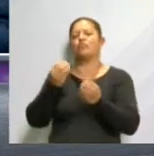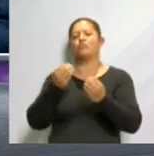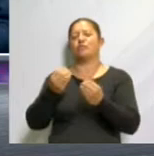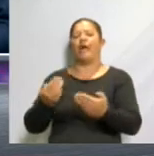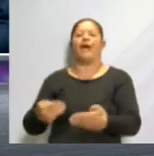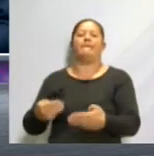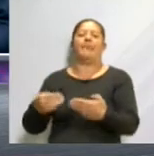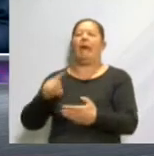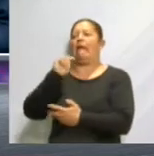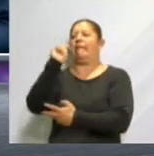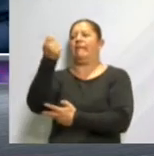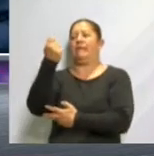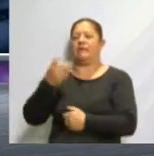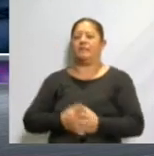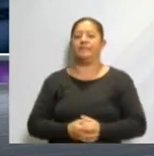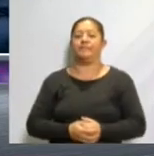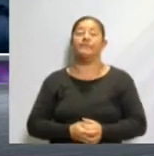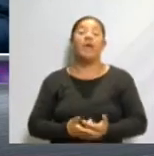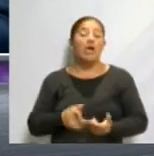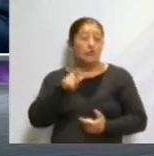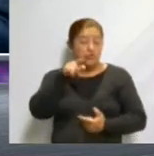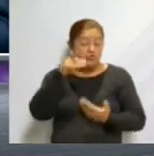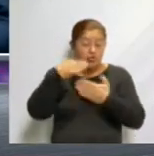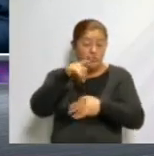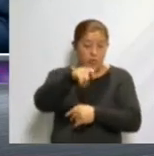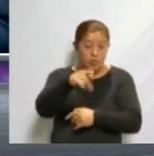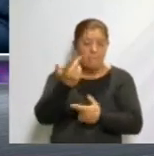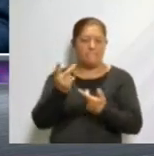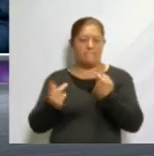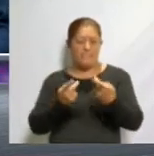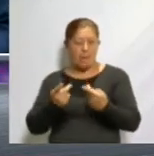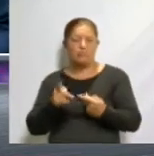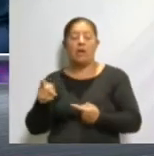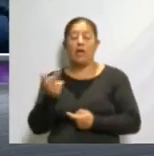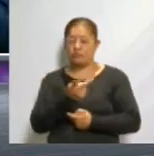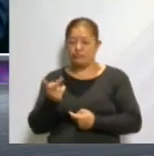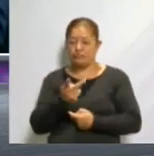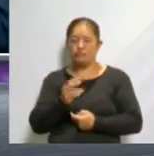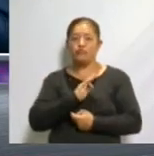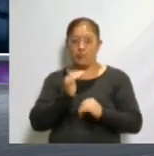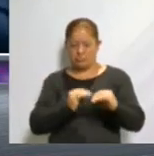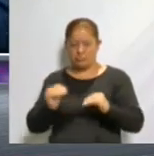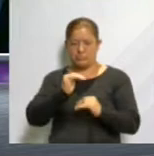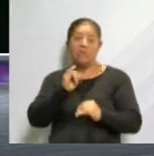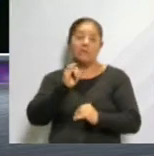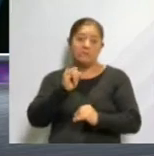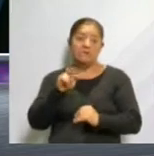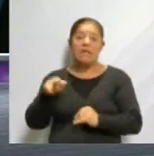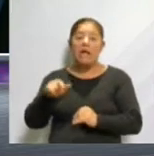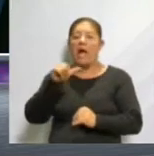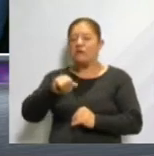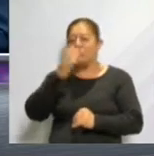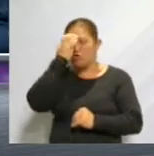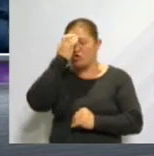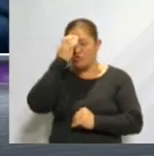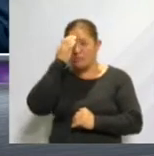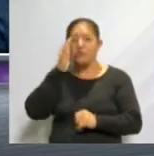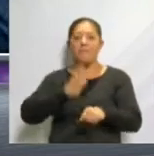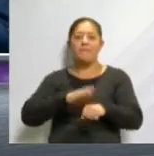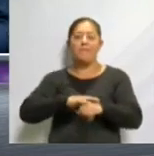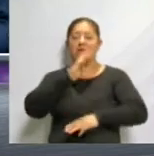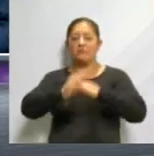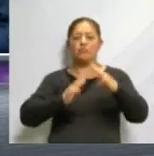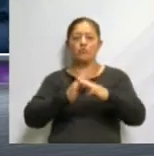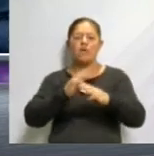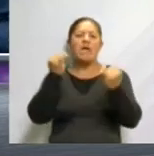Acerca de tu pregunta, si pueden coexistir estas dos elaboraciones porque son ventanas a conocer otras formas de entender el mundo y de entender la